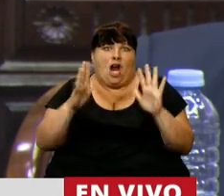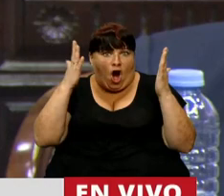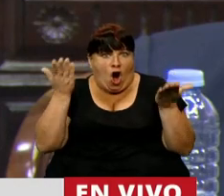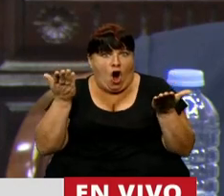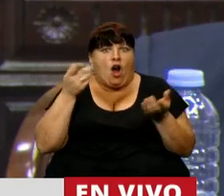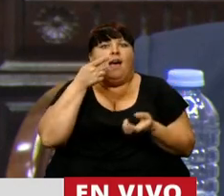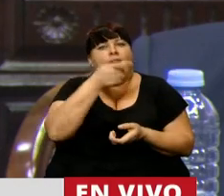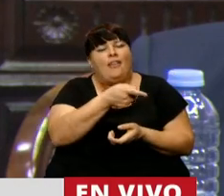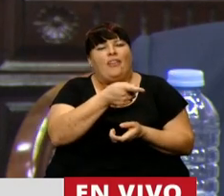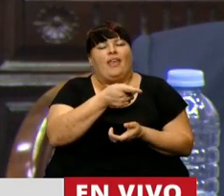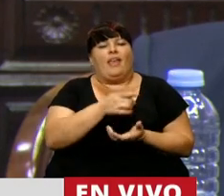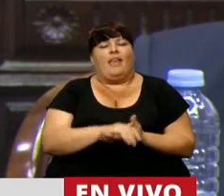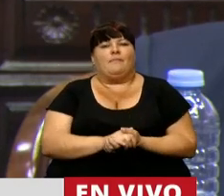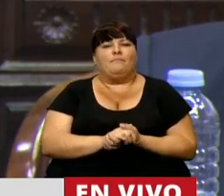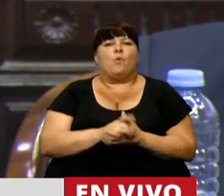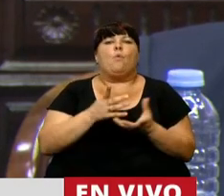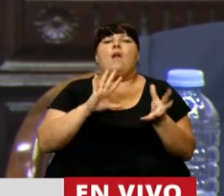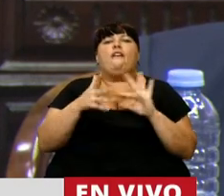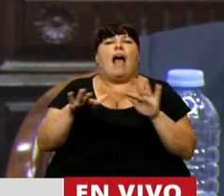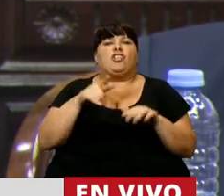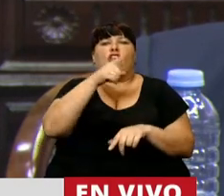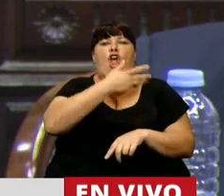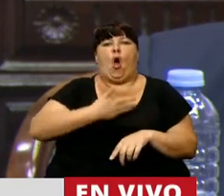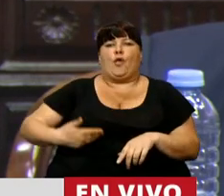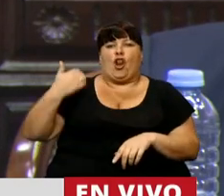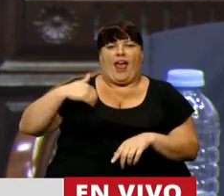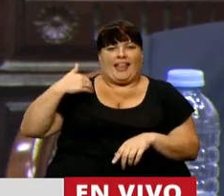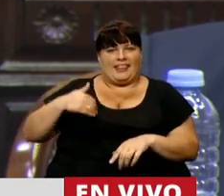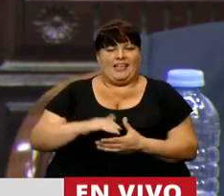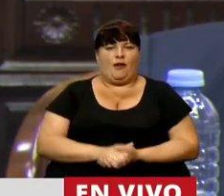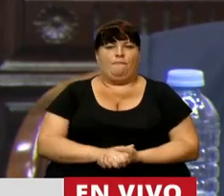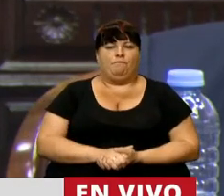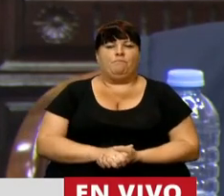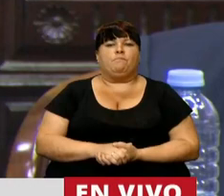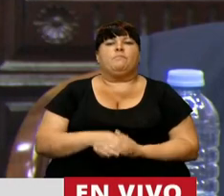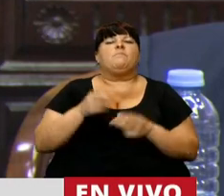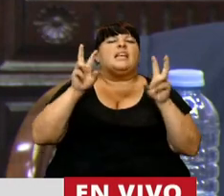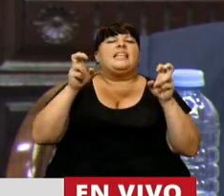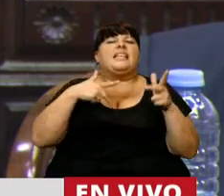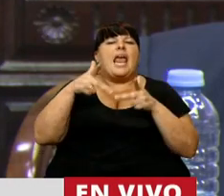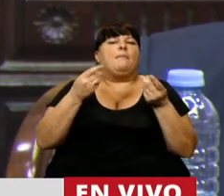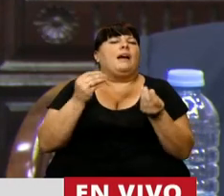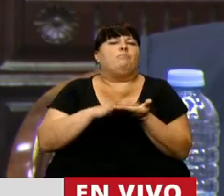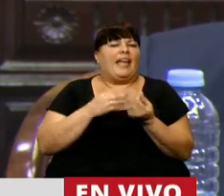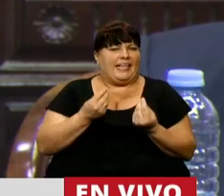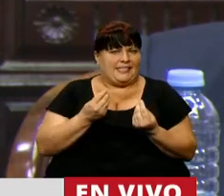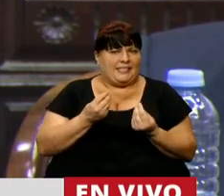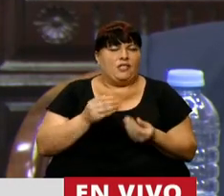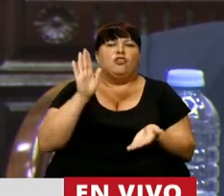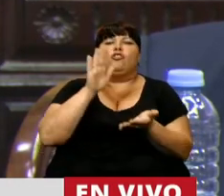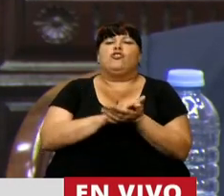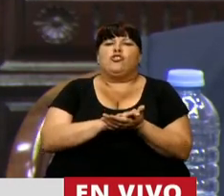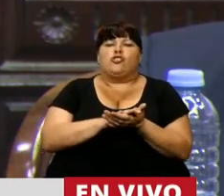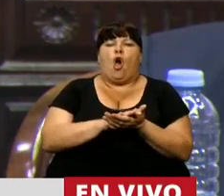de una acción del Gobierno argentino. La acción a la que hago referencia es el